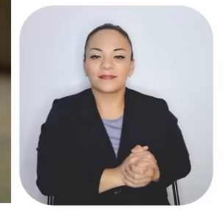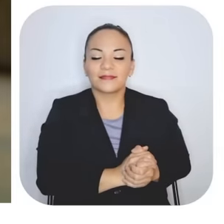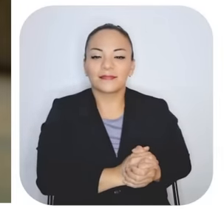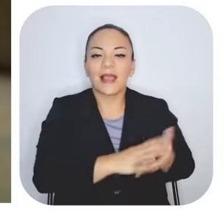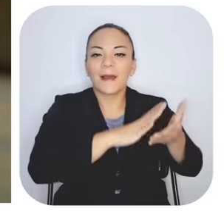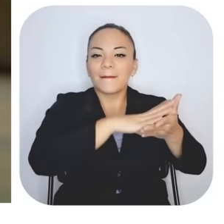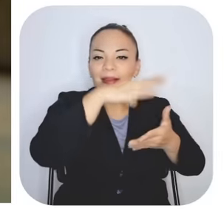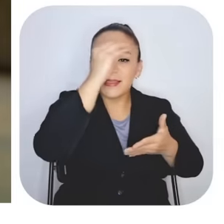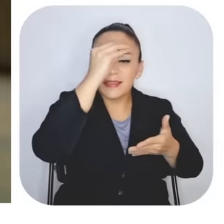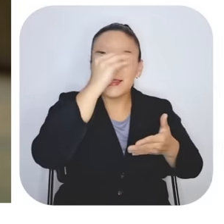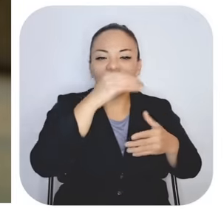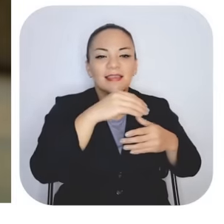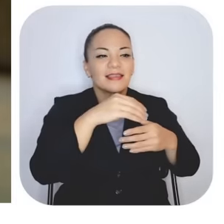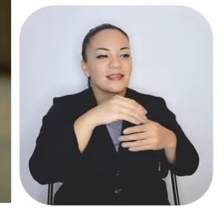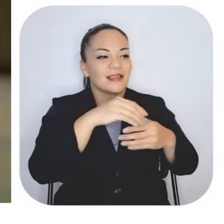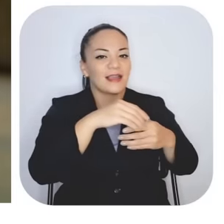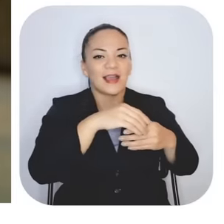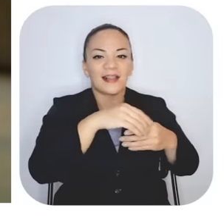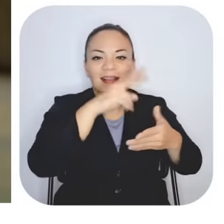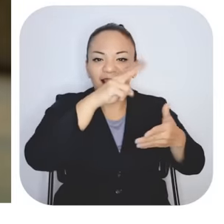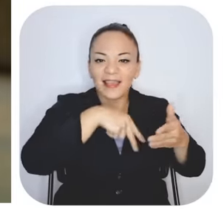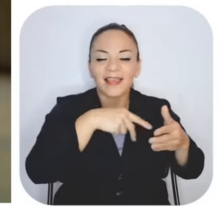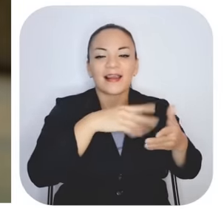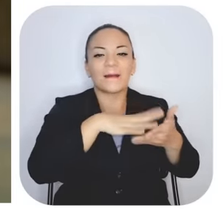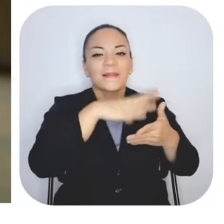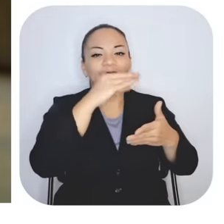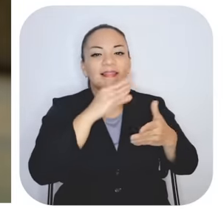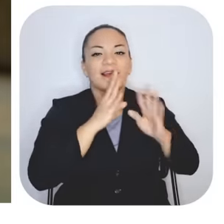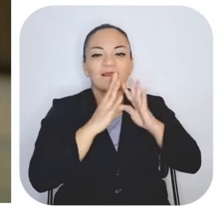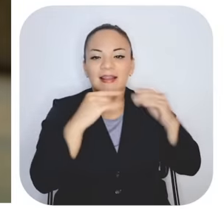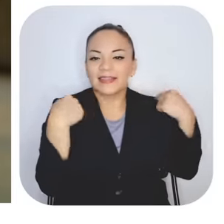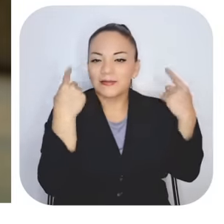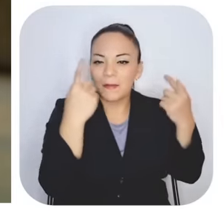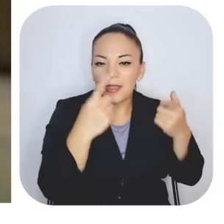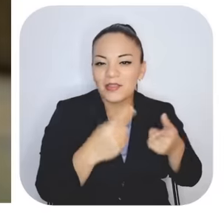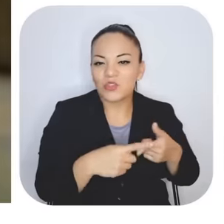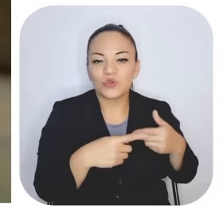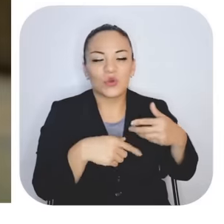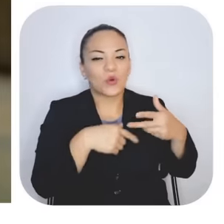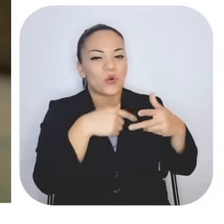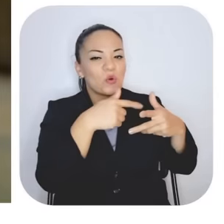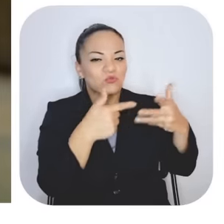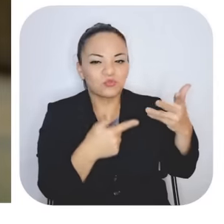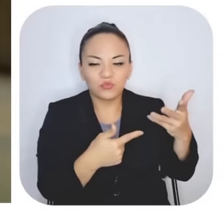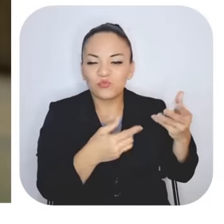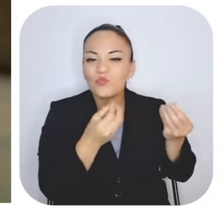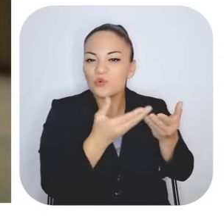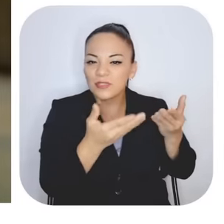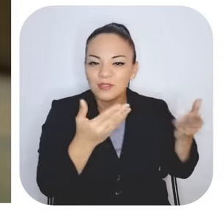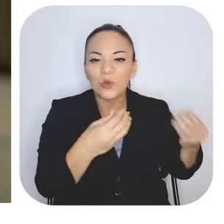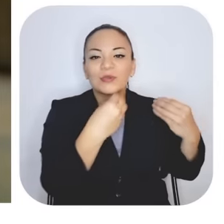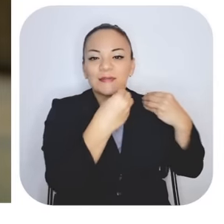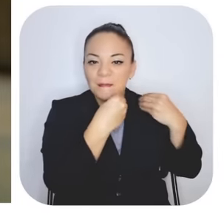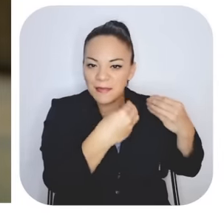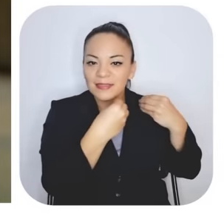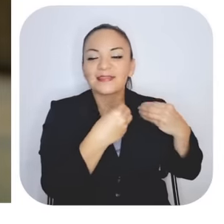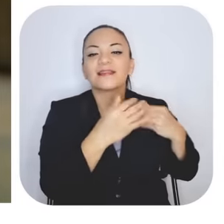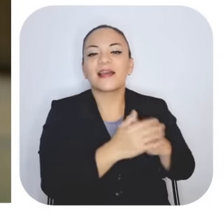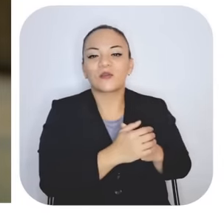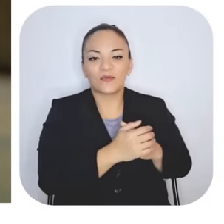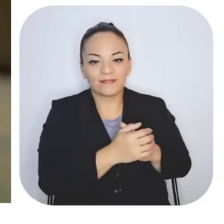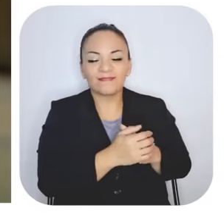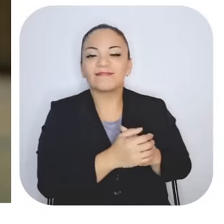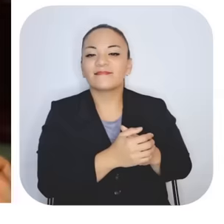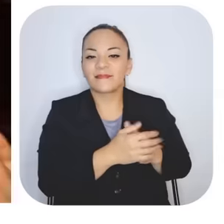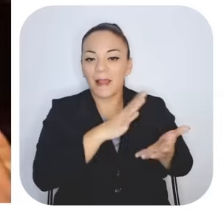ya aprendí a leer, aprendí... Ahí fue que aprendí a hablar español ya bien. Ya bien. Y muchas cosas que me enseñaron. Recibí muchas